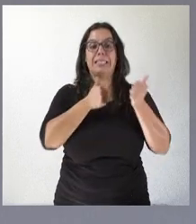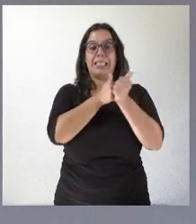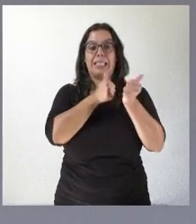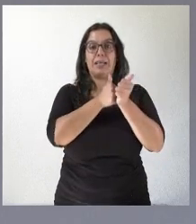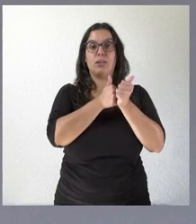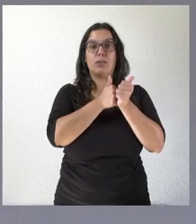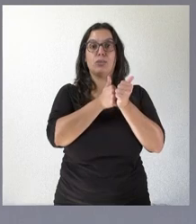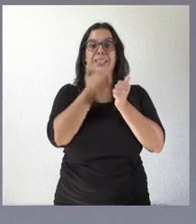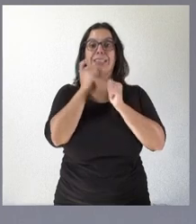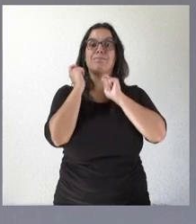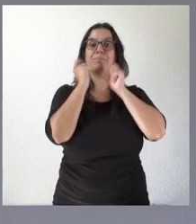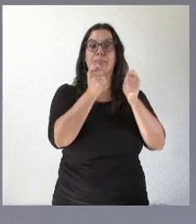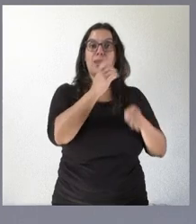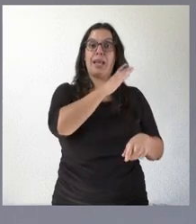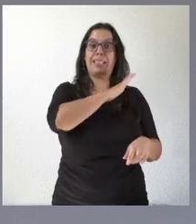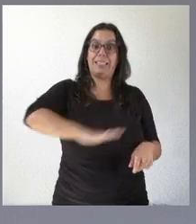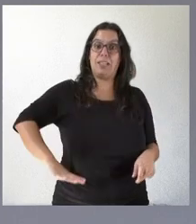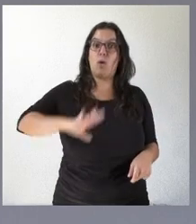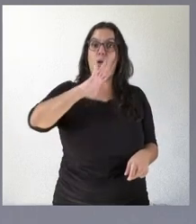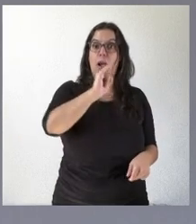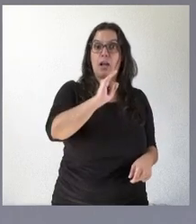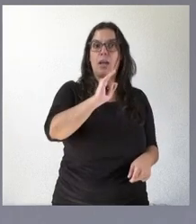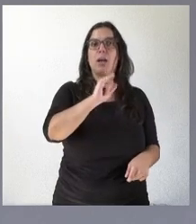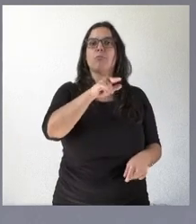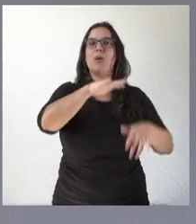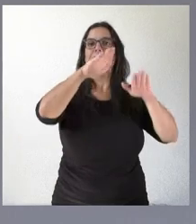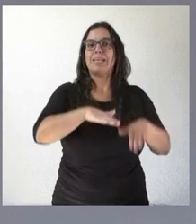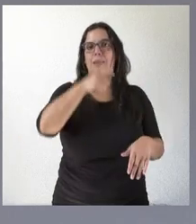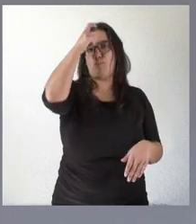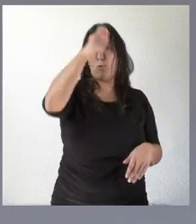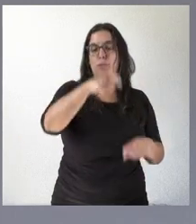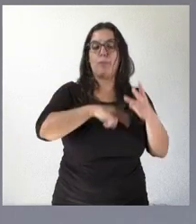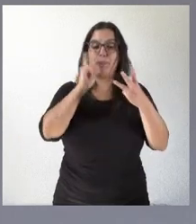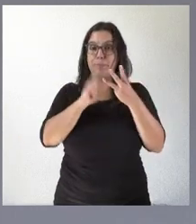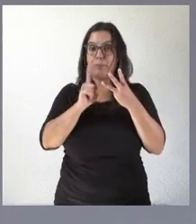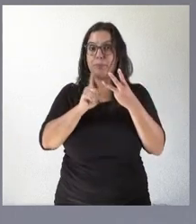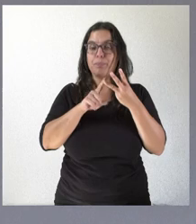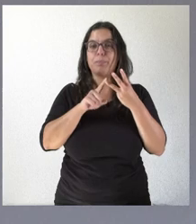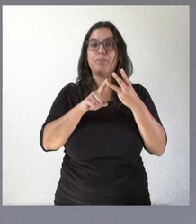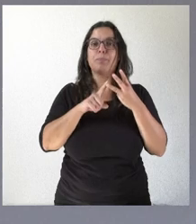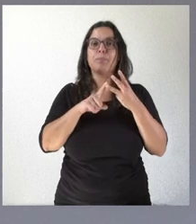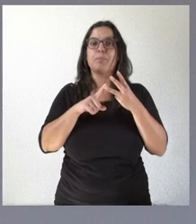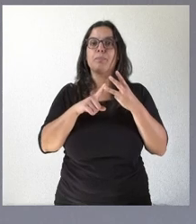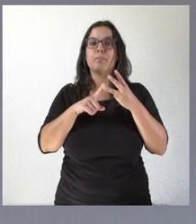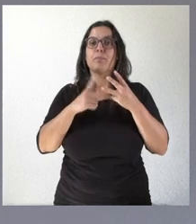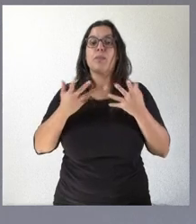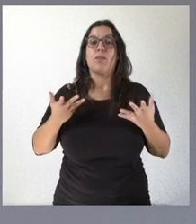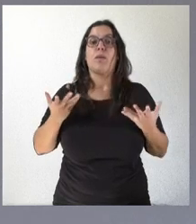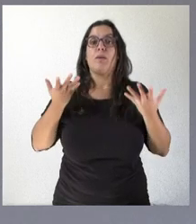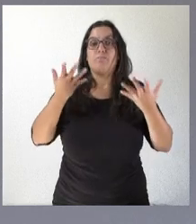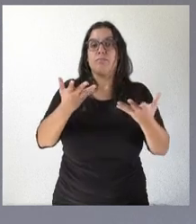nombrados interinos en dicho municipio. Y, en tercer lugar, que la prestación del servicio